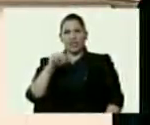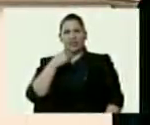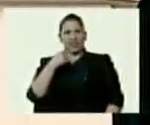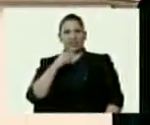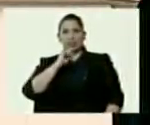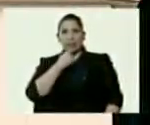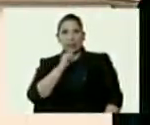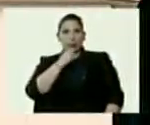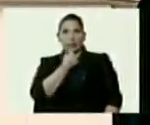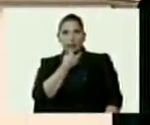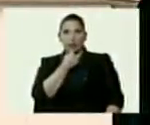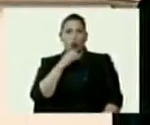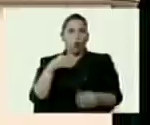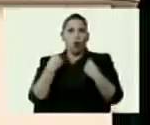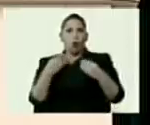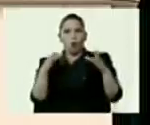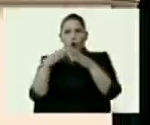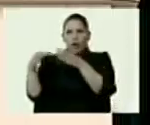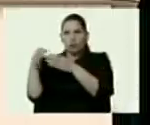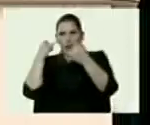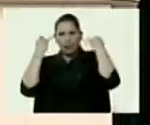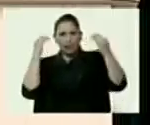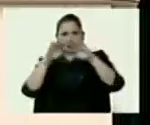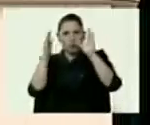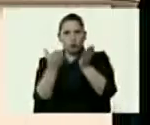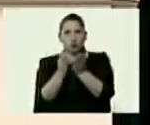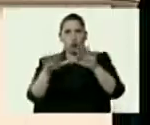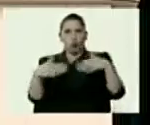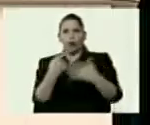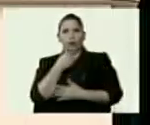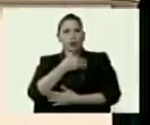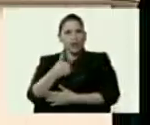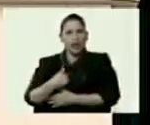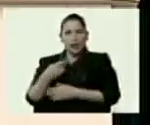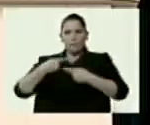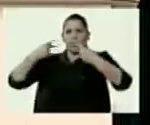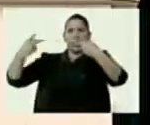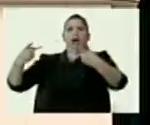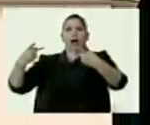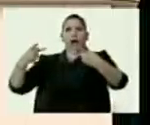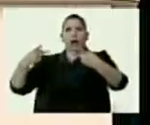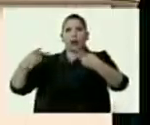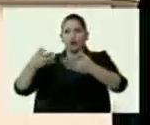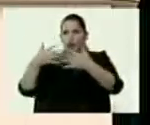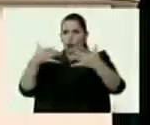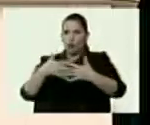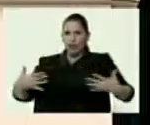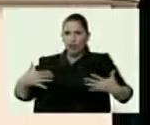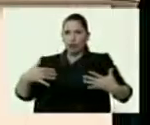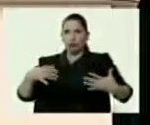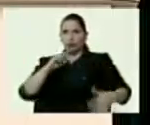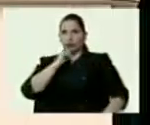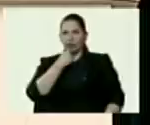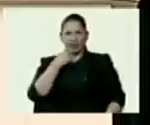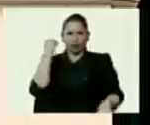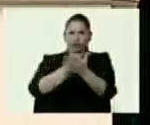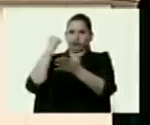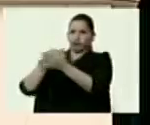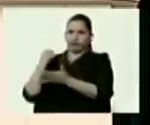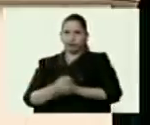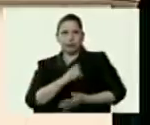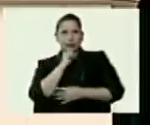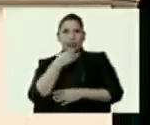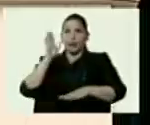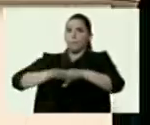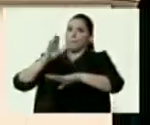como si es que los organismos de inteligencia del mundo, cuando quieren enviar un documento secreto a alguien, le ponen un poco de sellos secretos. Eso solamente pasa